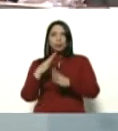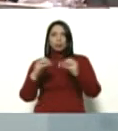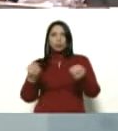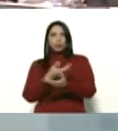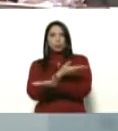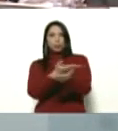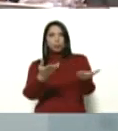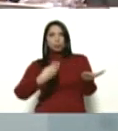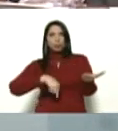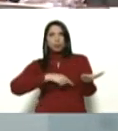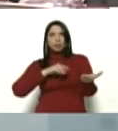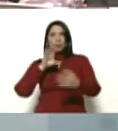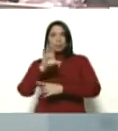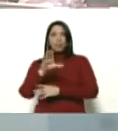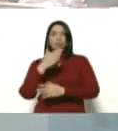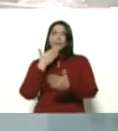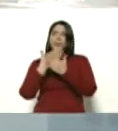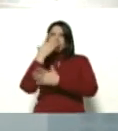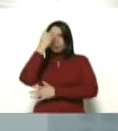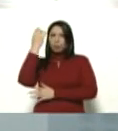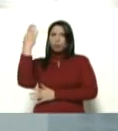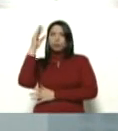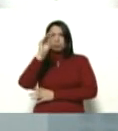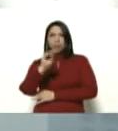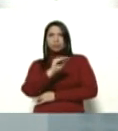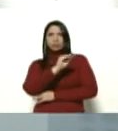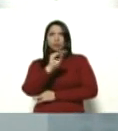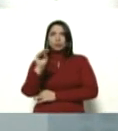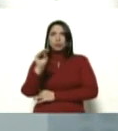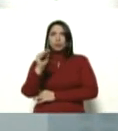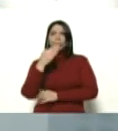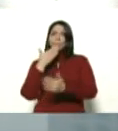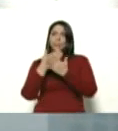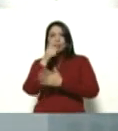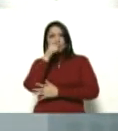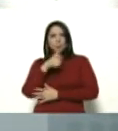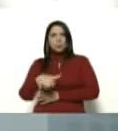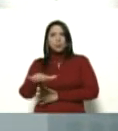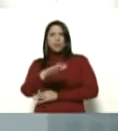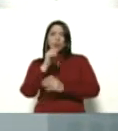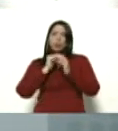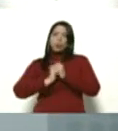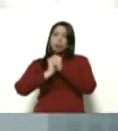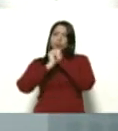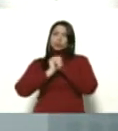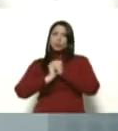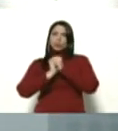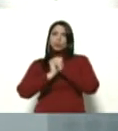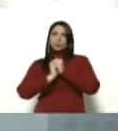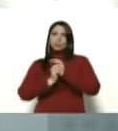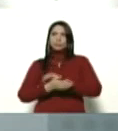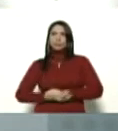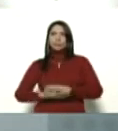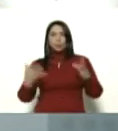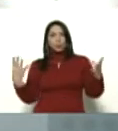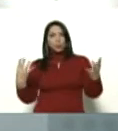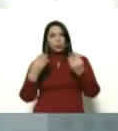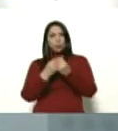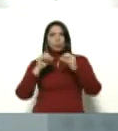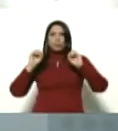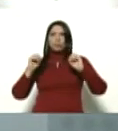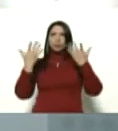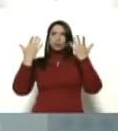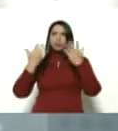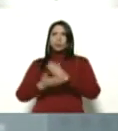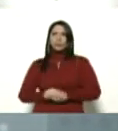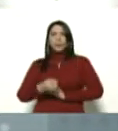nuestra patria amada pido a Dios sus bendiciones pido al pueblo sus oraciones que juntos venceremos